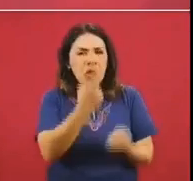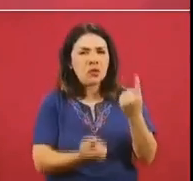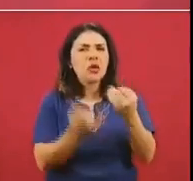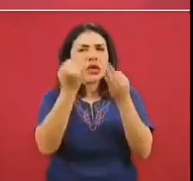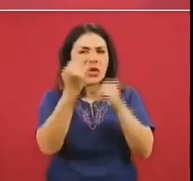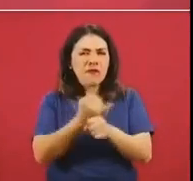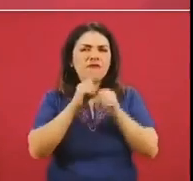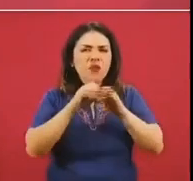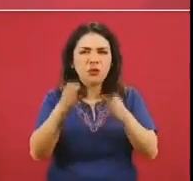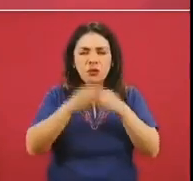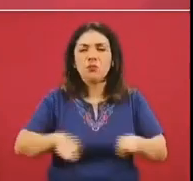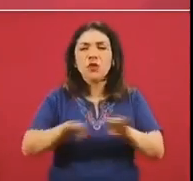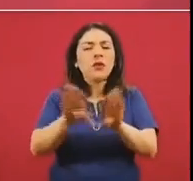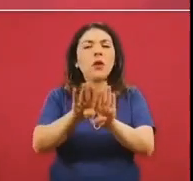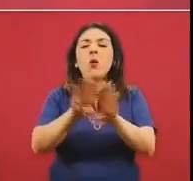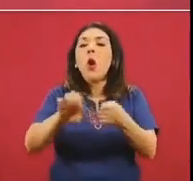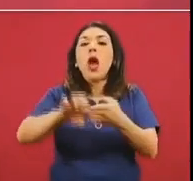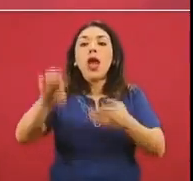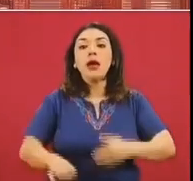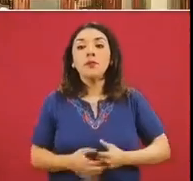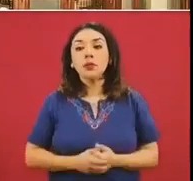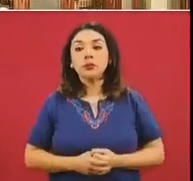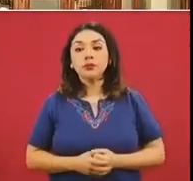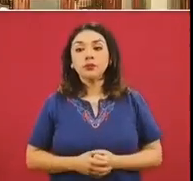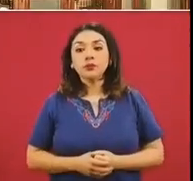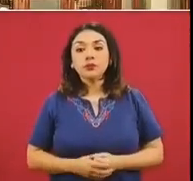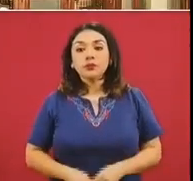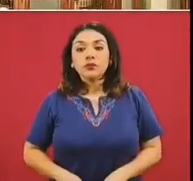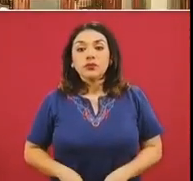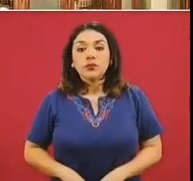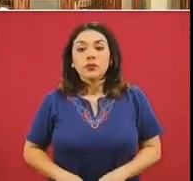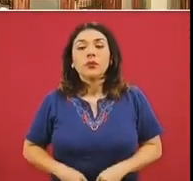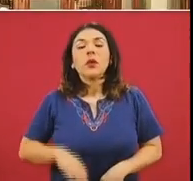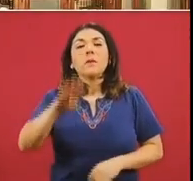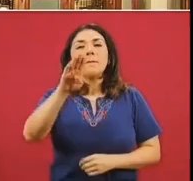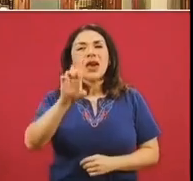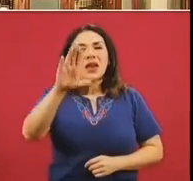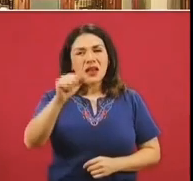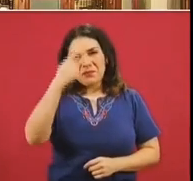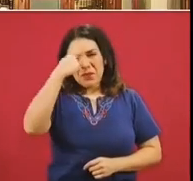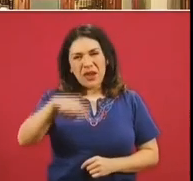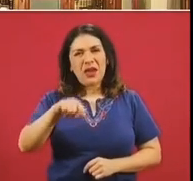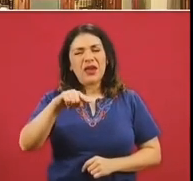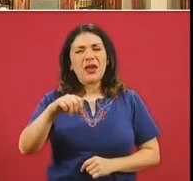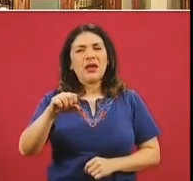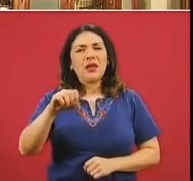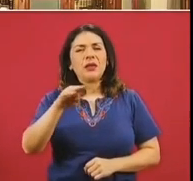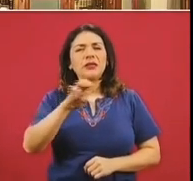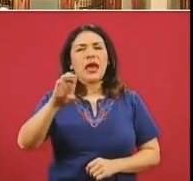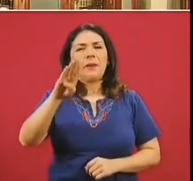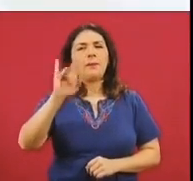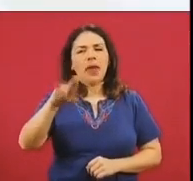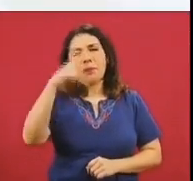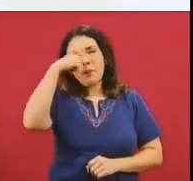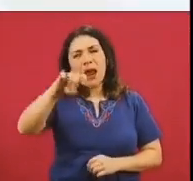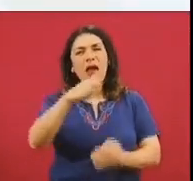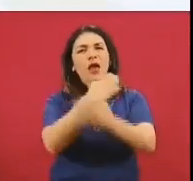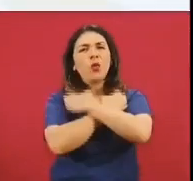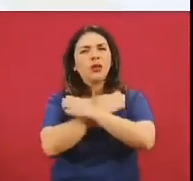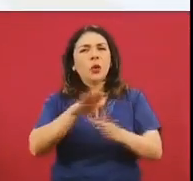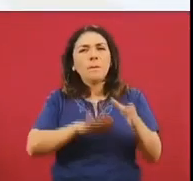relevantes, por ejemplo en el caso de las becas de bienestar para las familias de educación